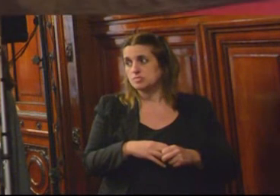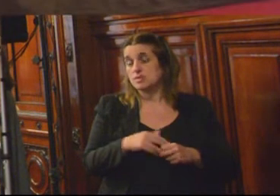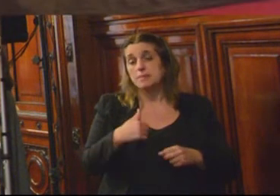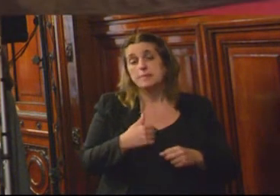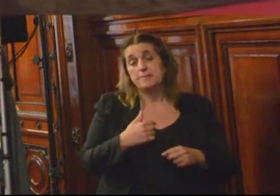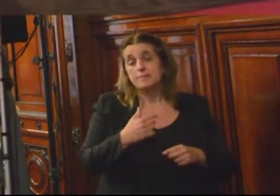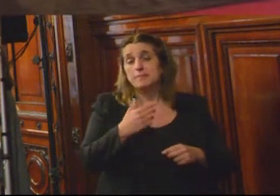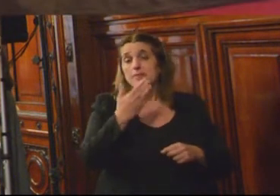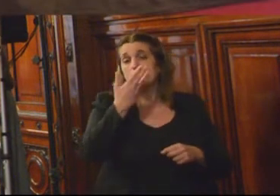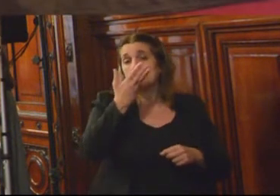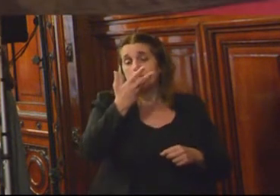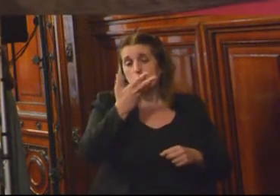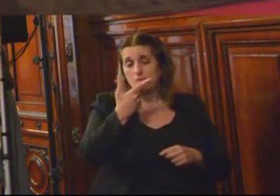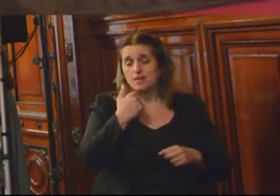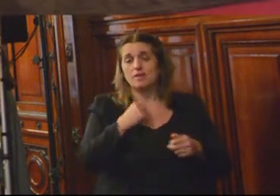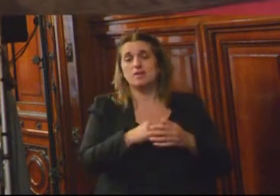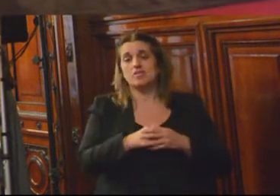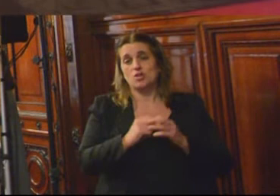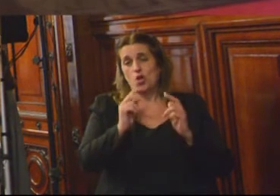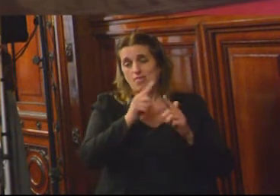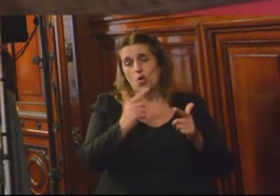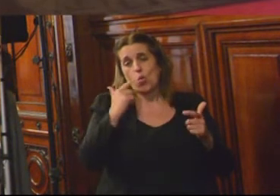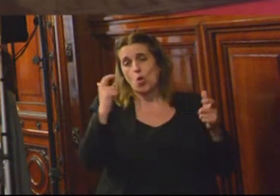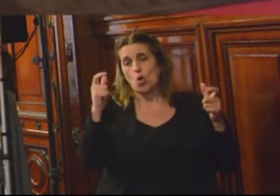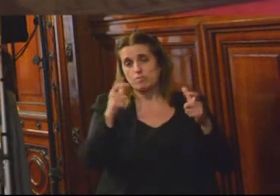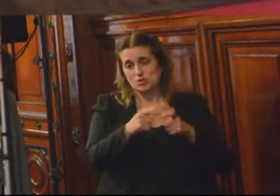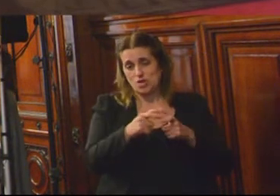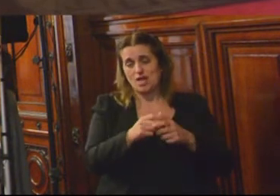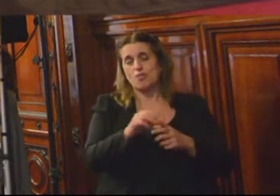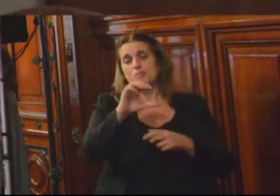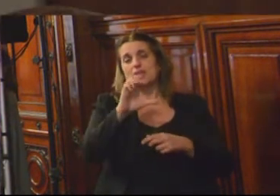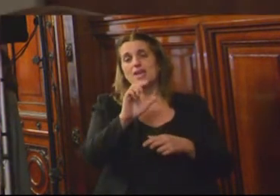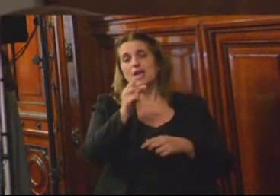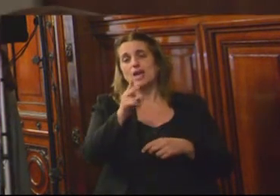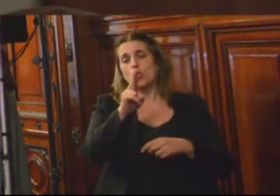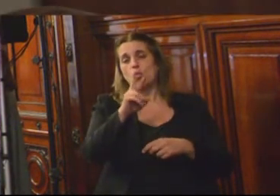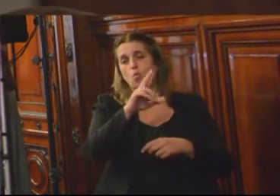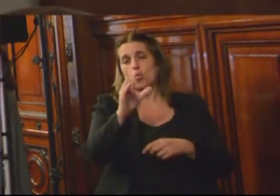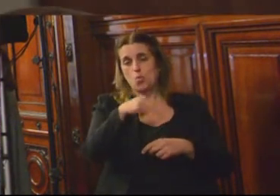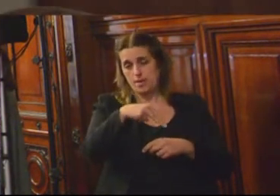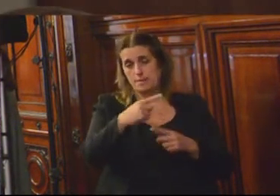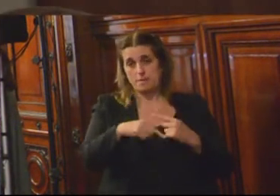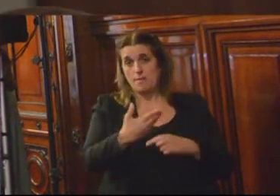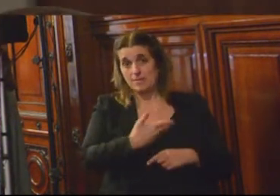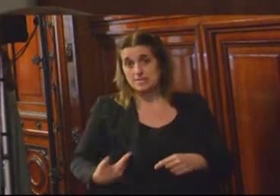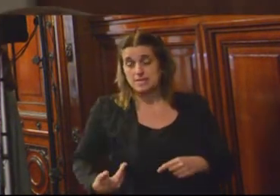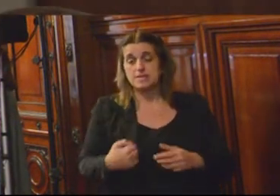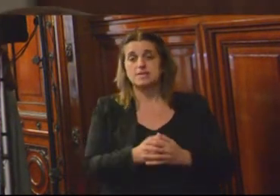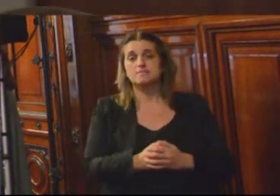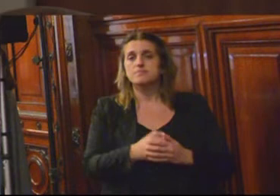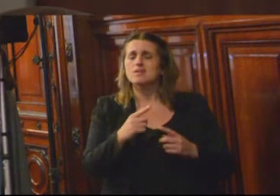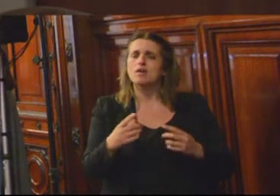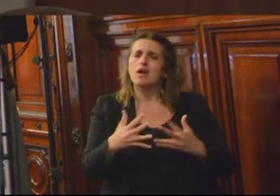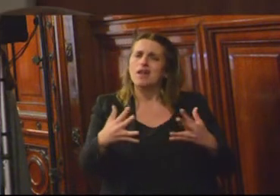lo que acaba de señalar el comisionado Guiguren, presidente, es el gran